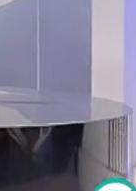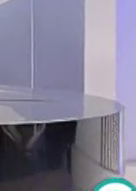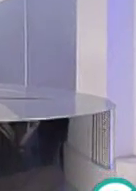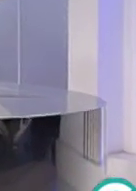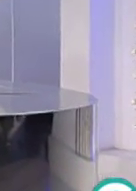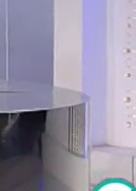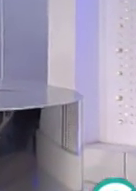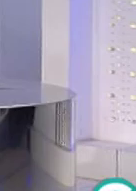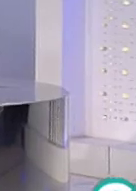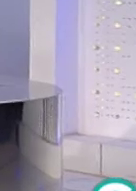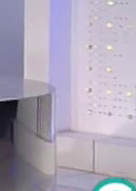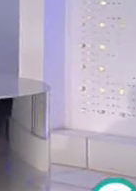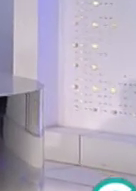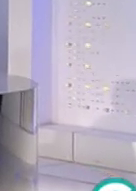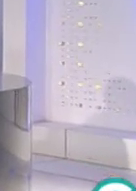¡Gracias! ¡Gracias!